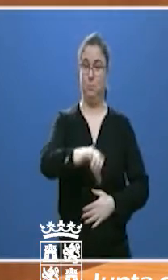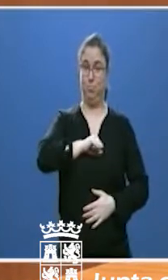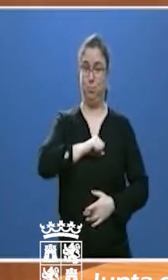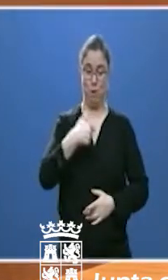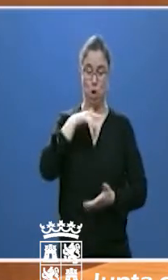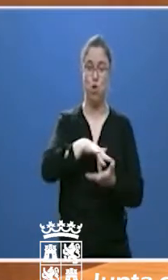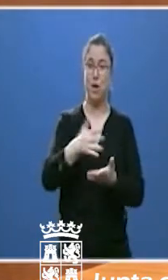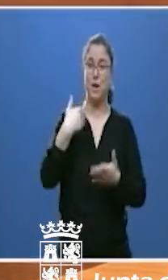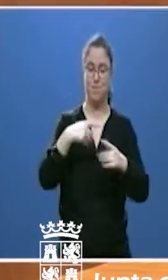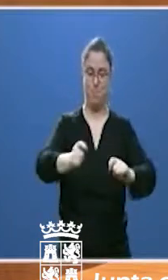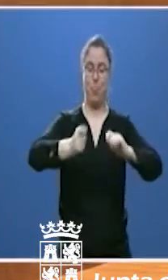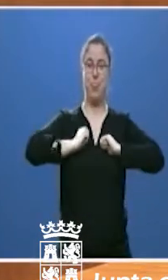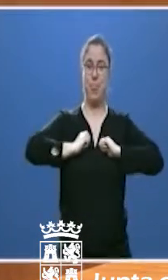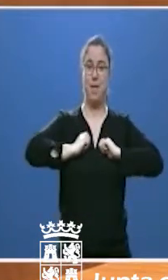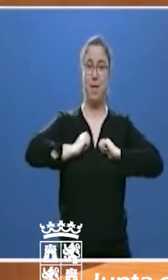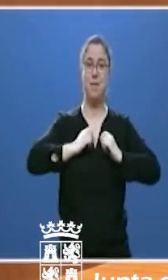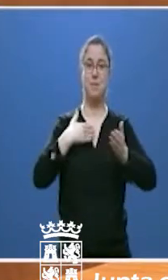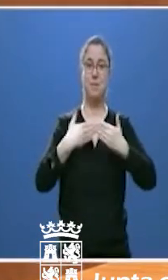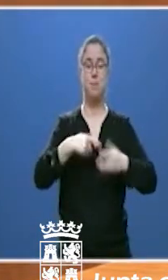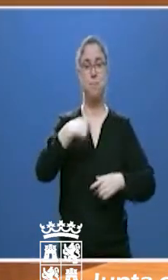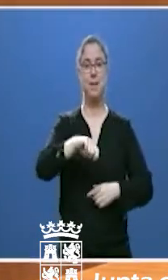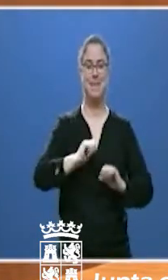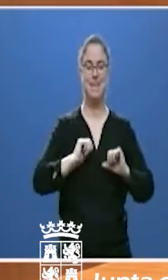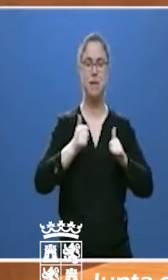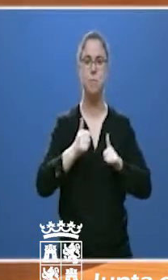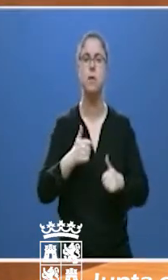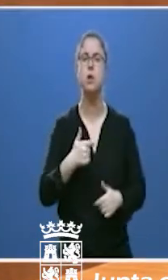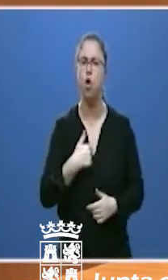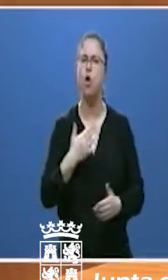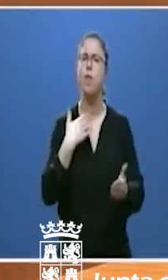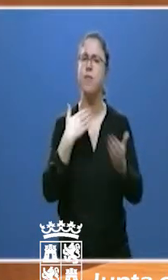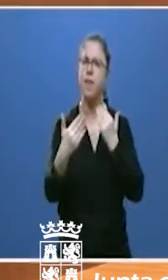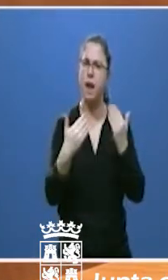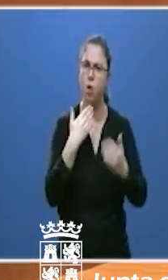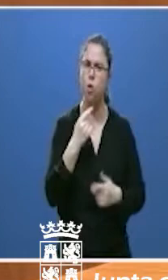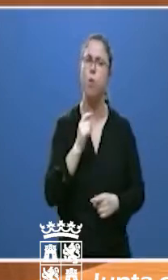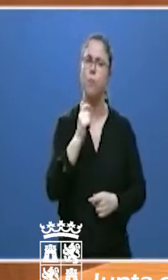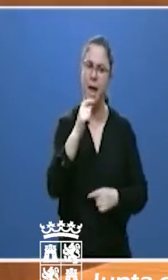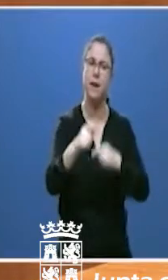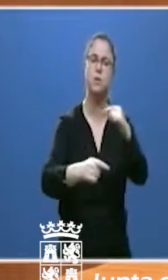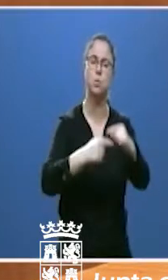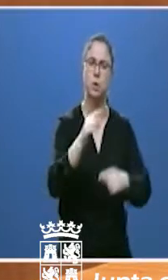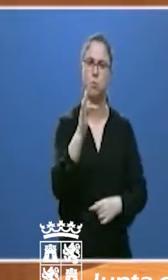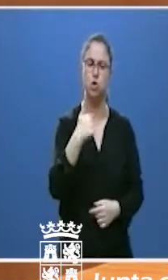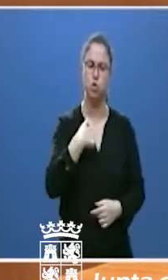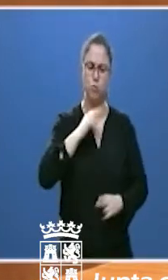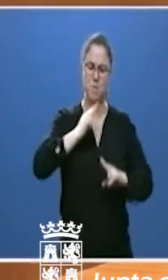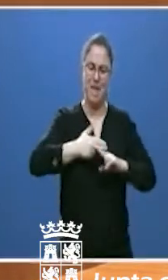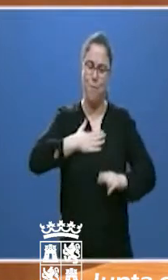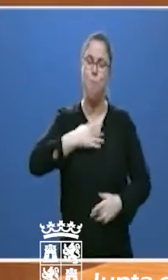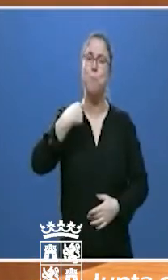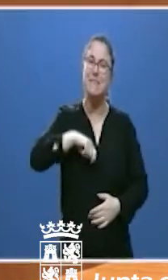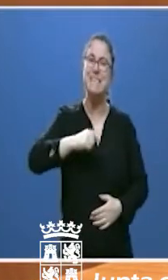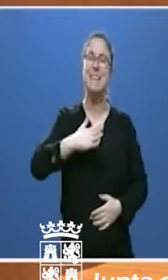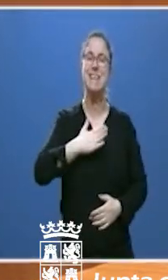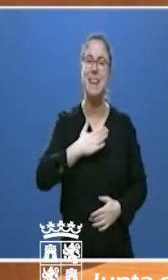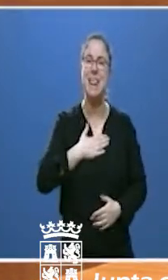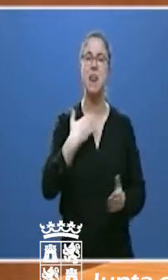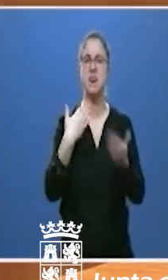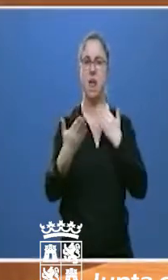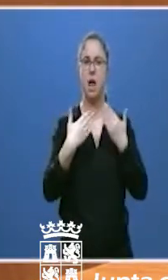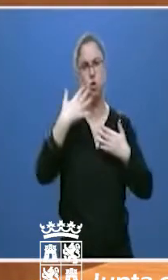es ni será estéril. Me comprometí a ser el presidente del diálogo y lo hice por convicción. Por supuesto,